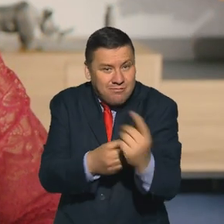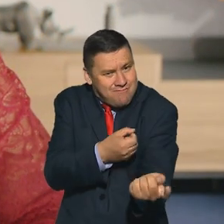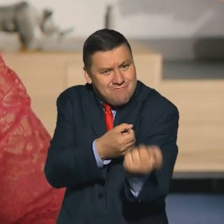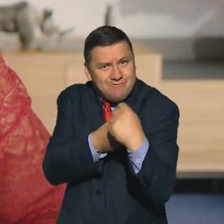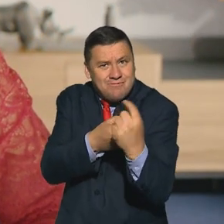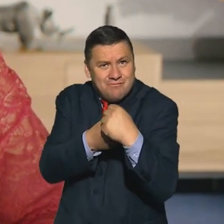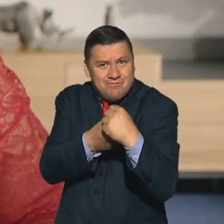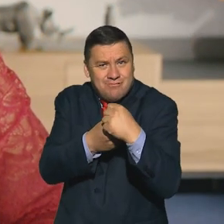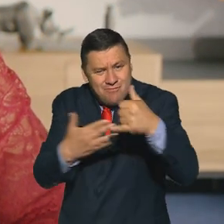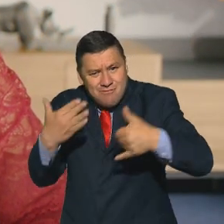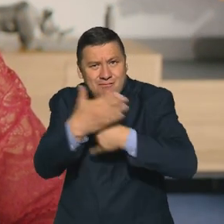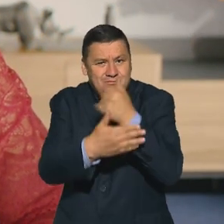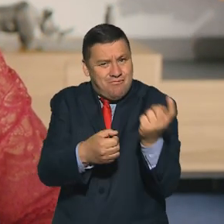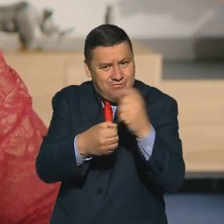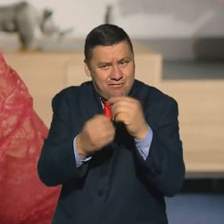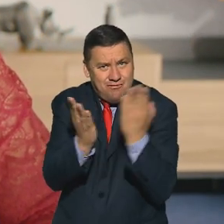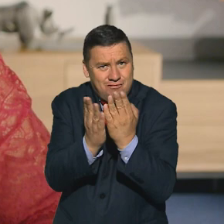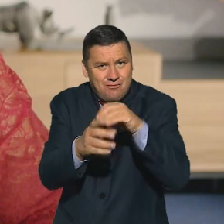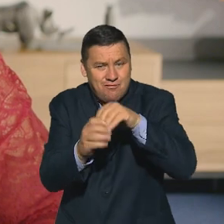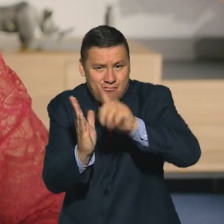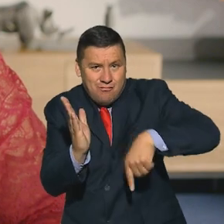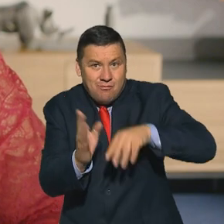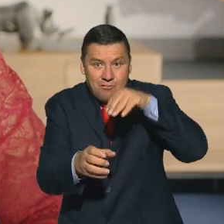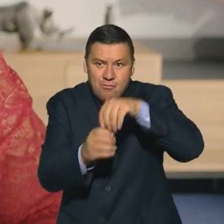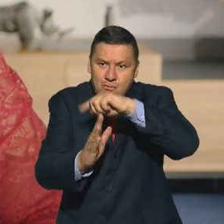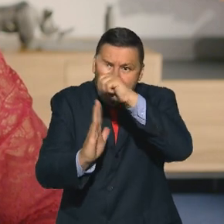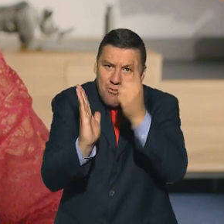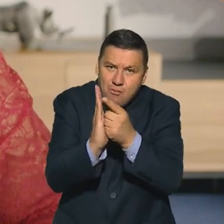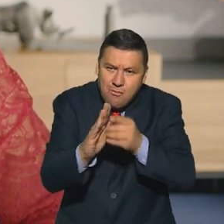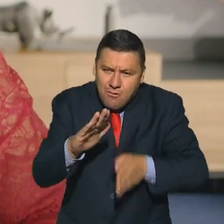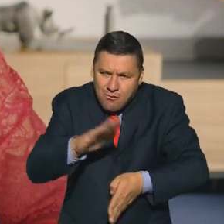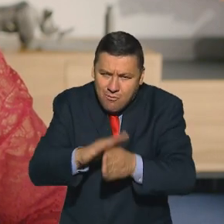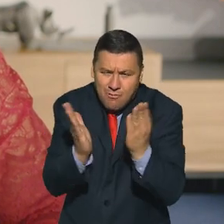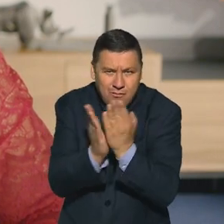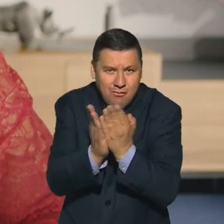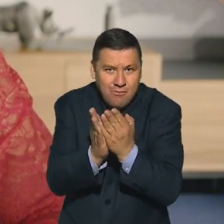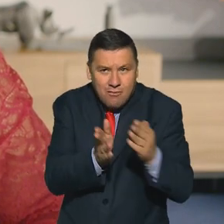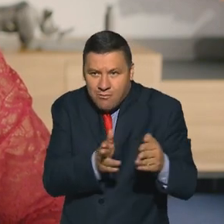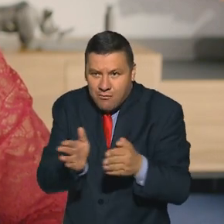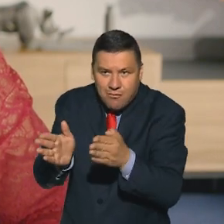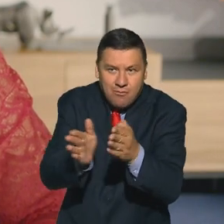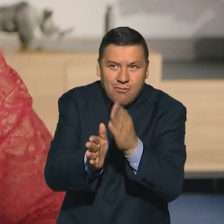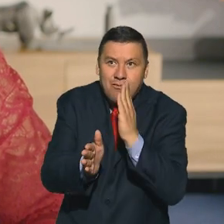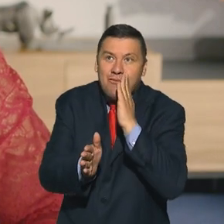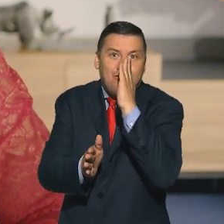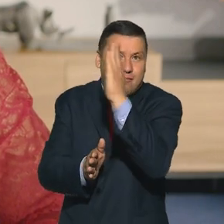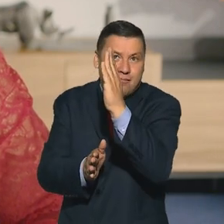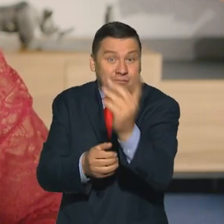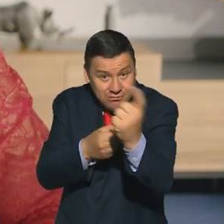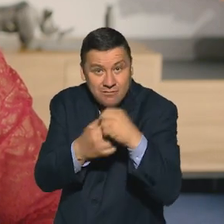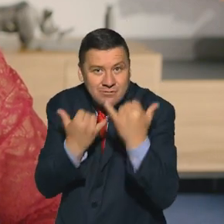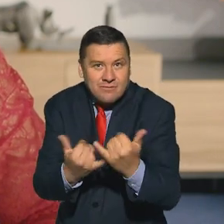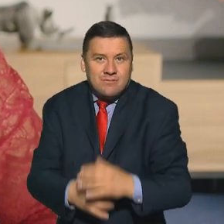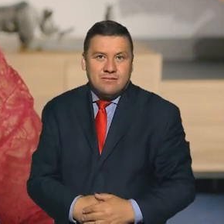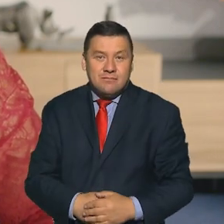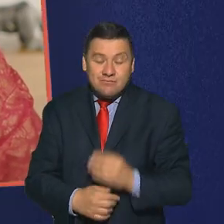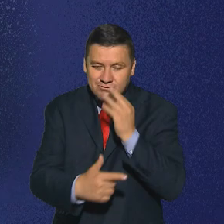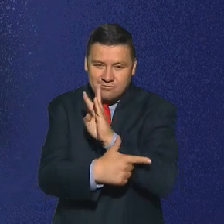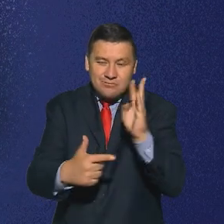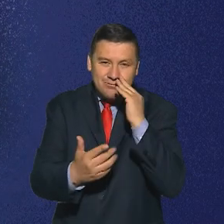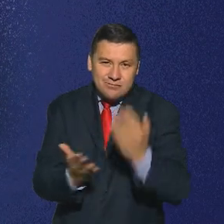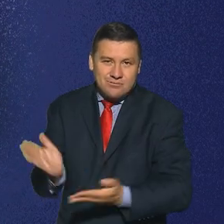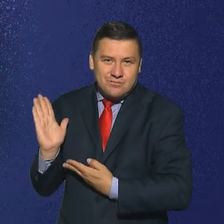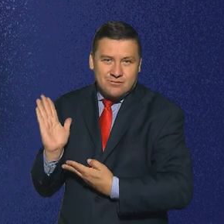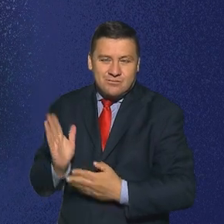que todos los niños y jóvenes de nuestro país estén inscritos en el colegio para que completen sus estudios y sigan construyendo su camino. ¡Matrícula los ya!